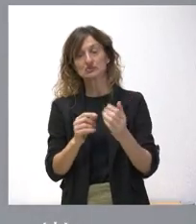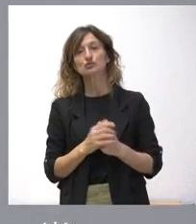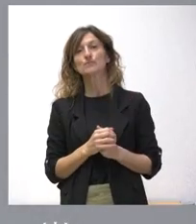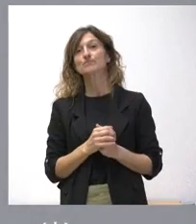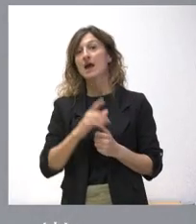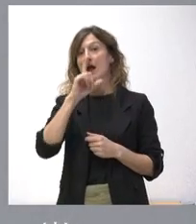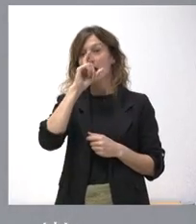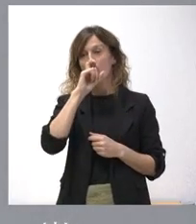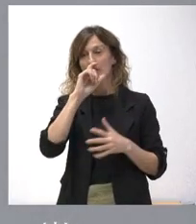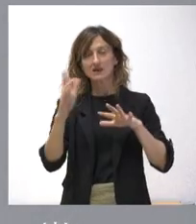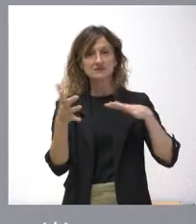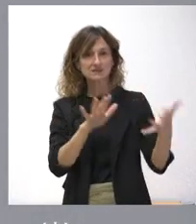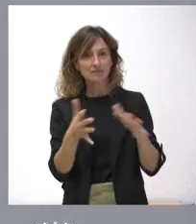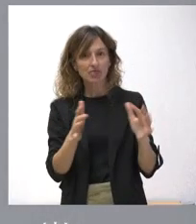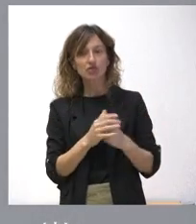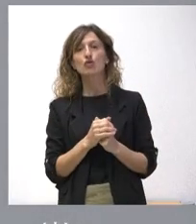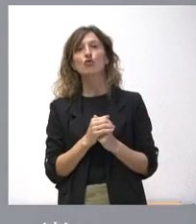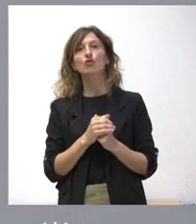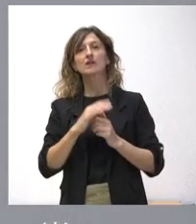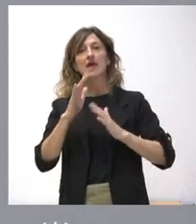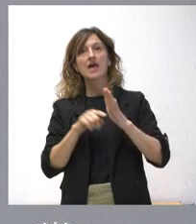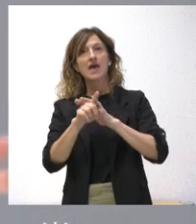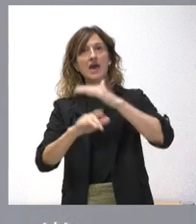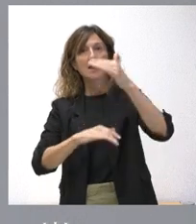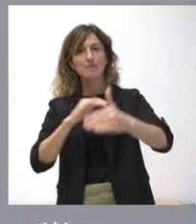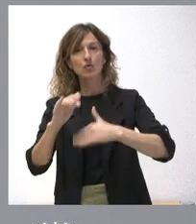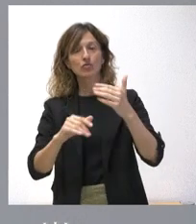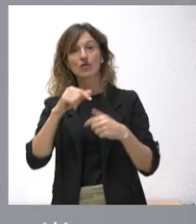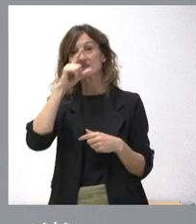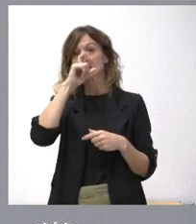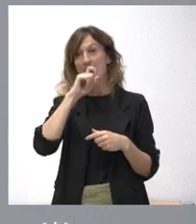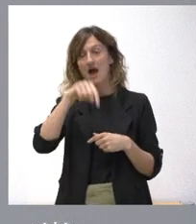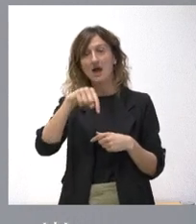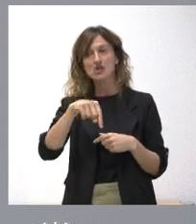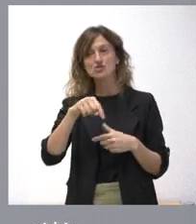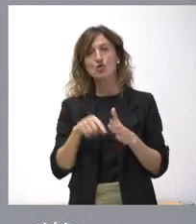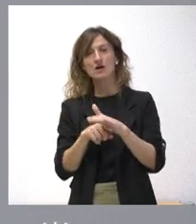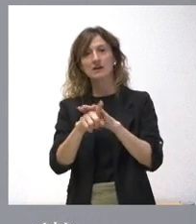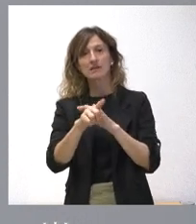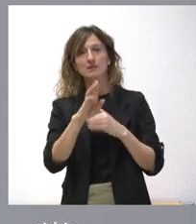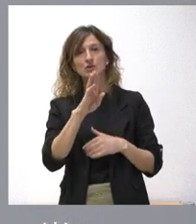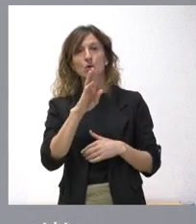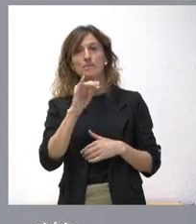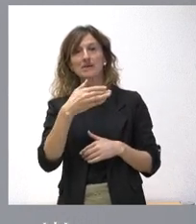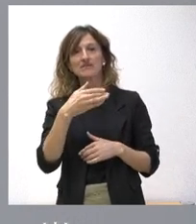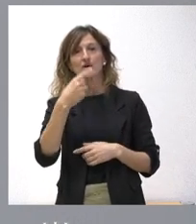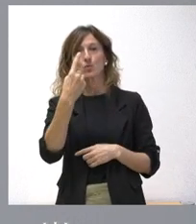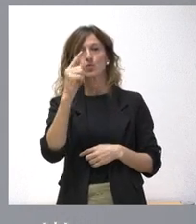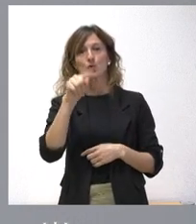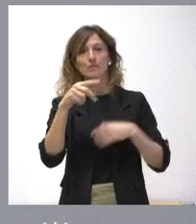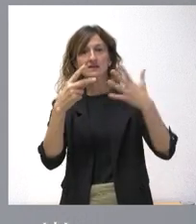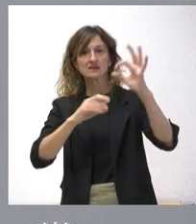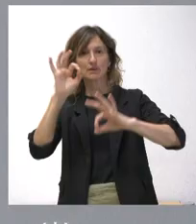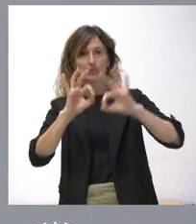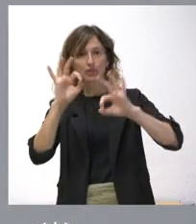ustedes que la estimación que hacíamos de la evolución económica para este año 2024 era un crecimiento del PIB del 1,7%.